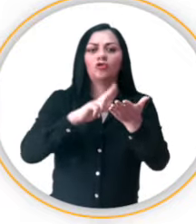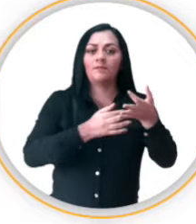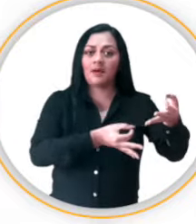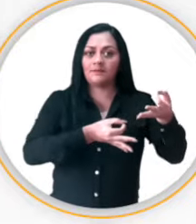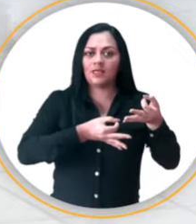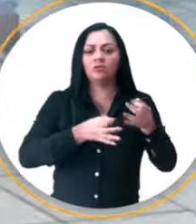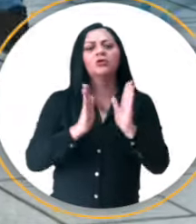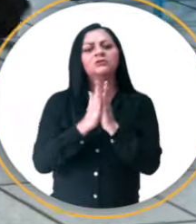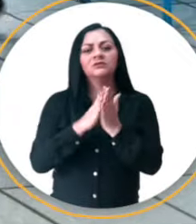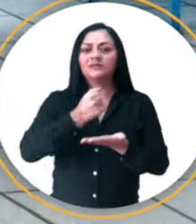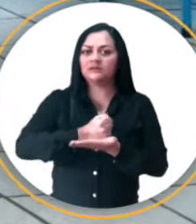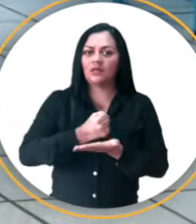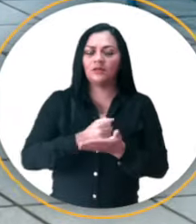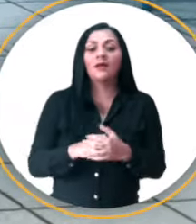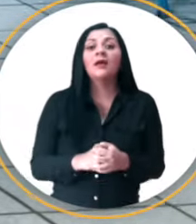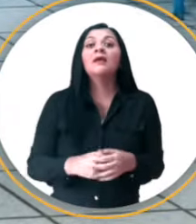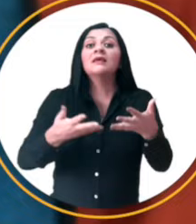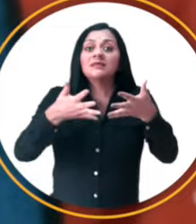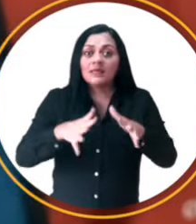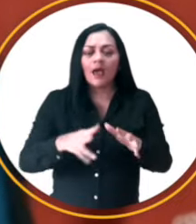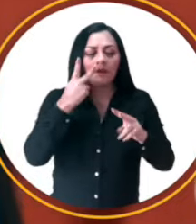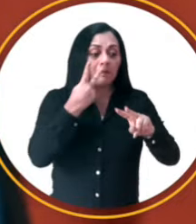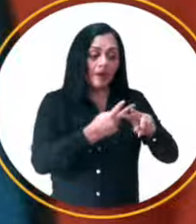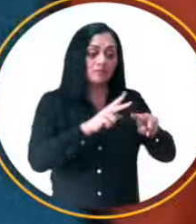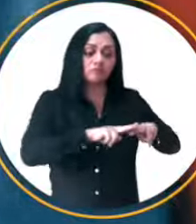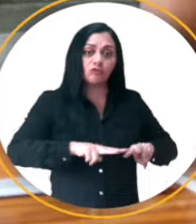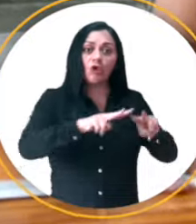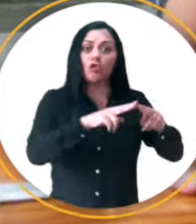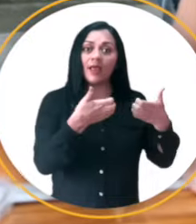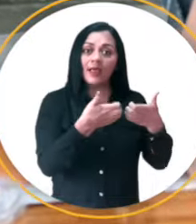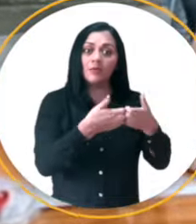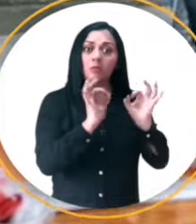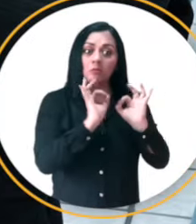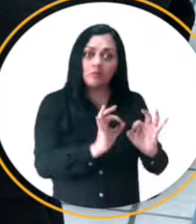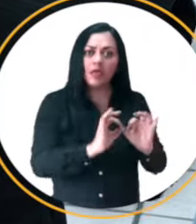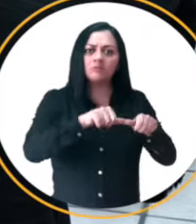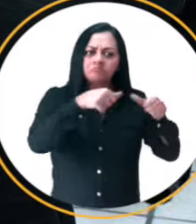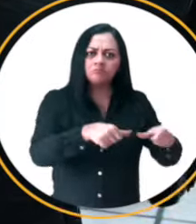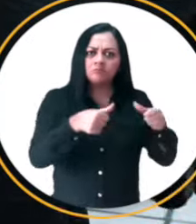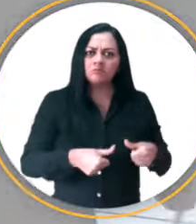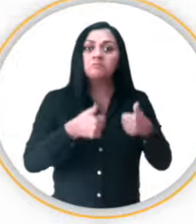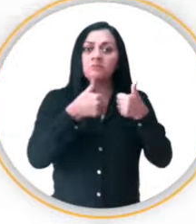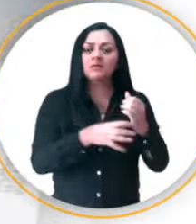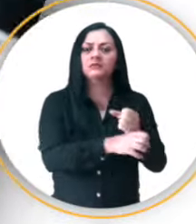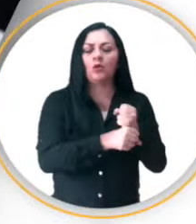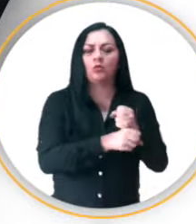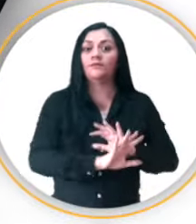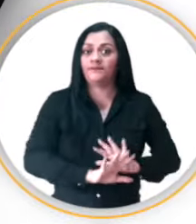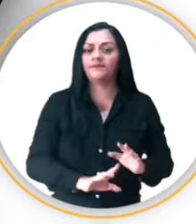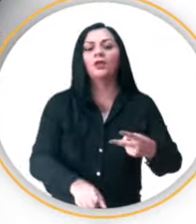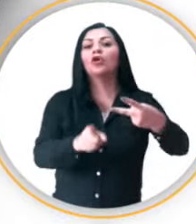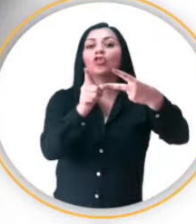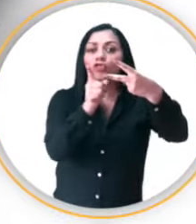pasaporte. Una vez conformada la Junta Receptora del Voto, verificarán que el paquete electoral cuente con todas las seguridades. 2.